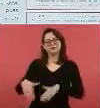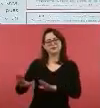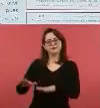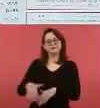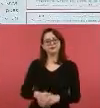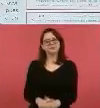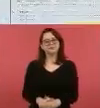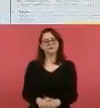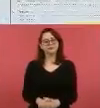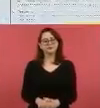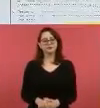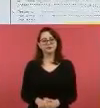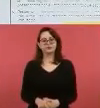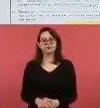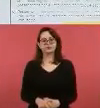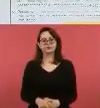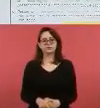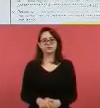Adelante.